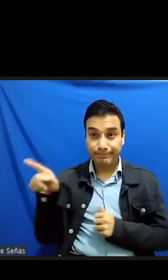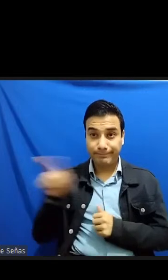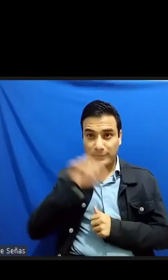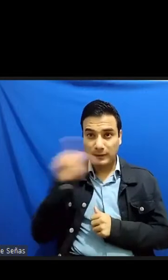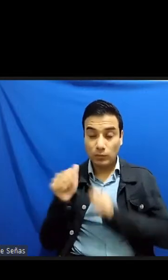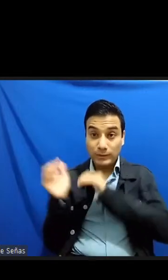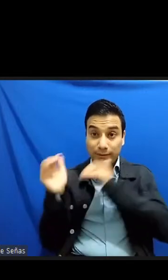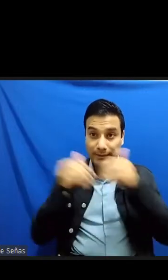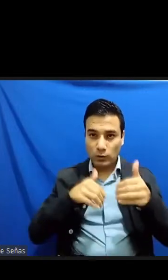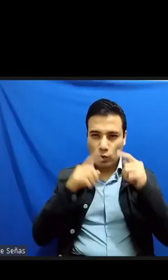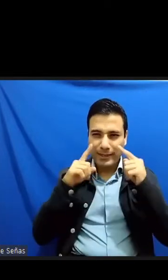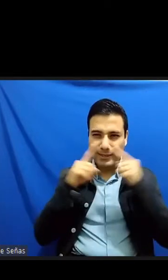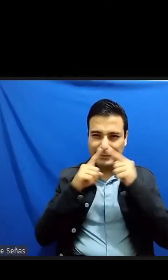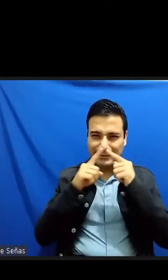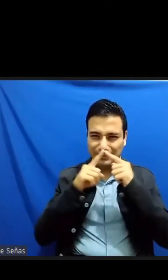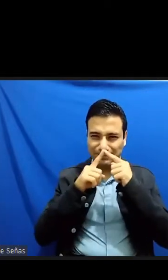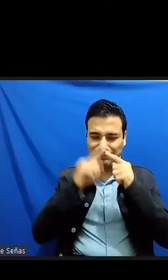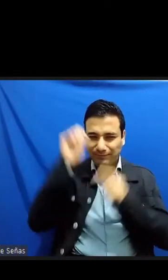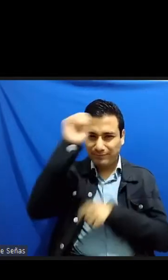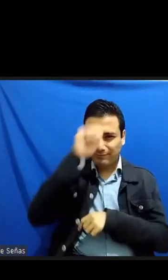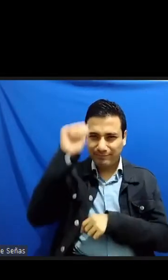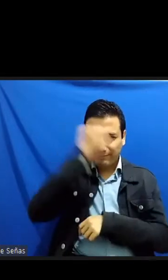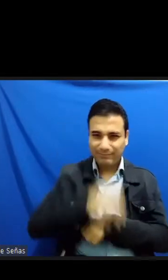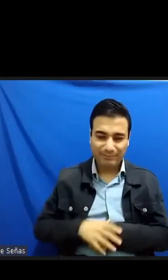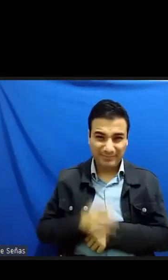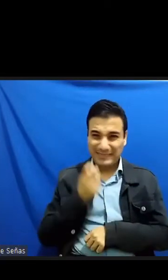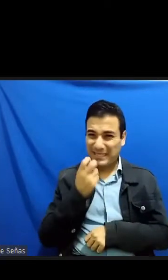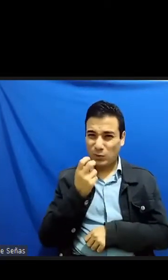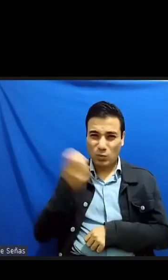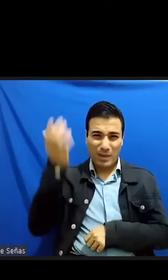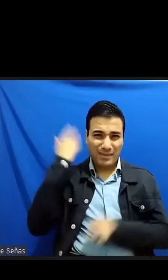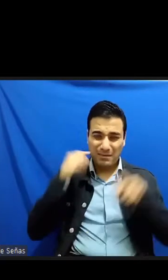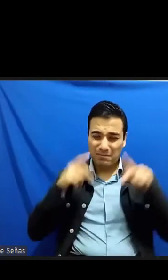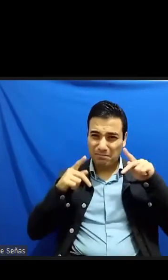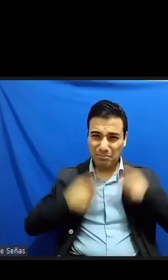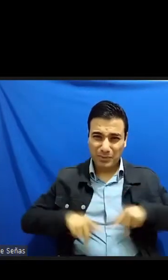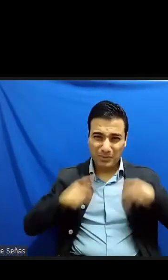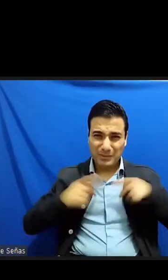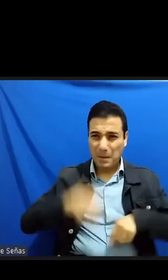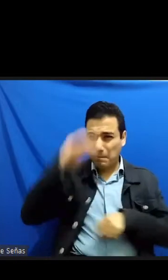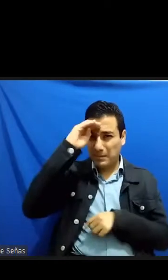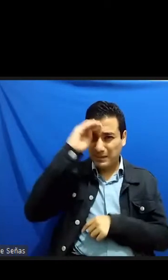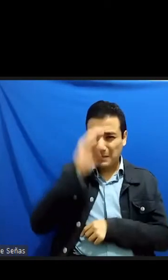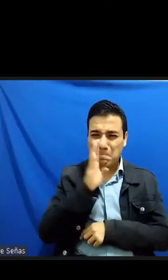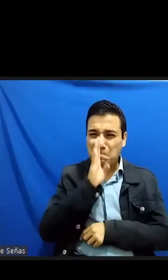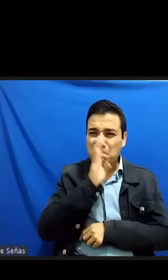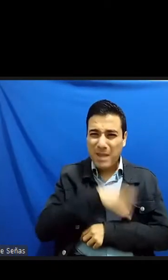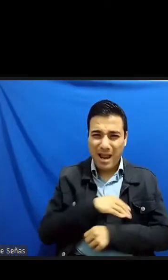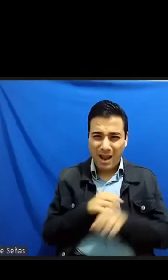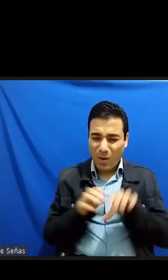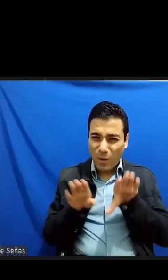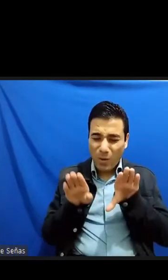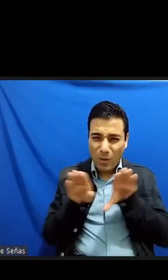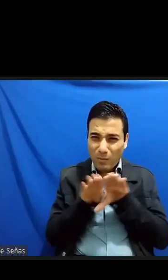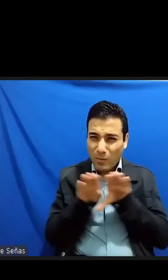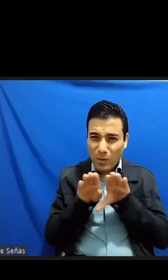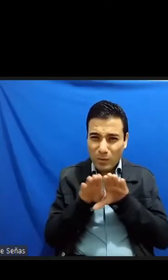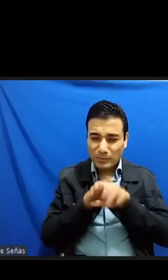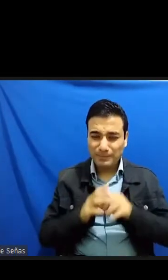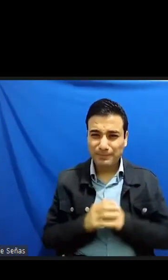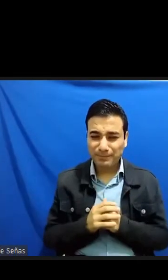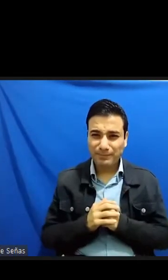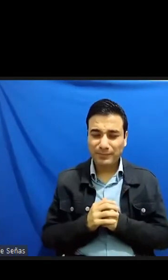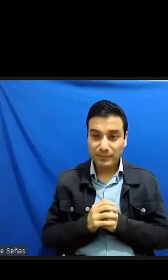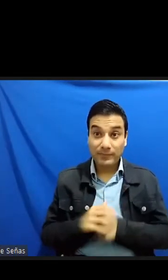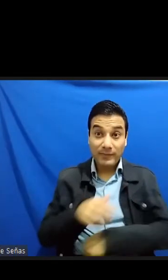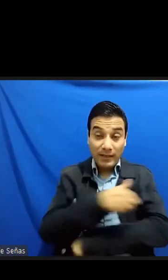práctica muy mal vista en ese entonces para los miembros de su casta quienes a todas luces deseaban